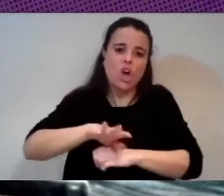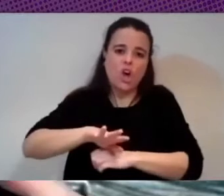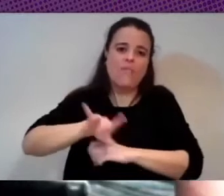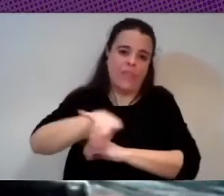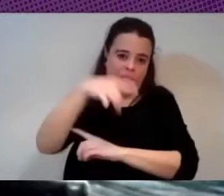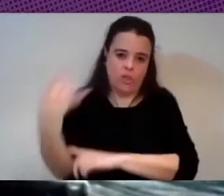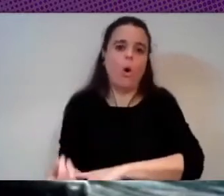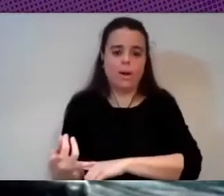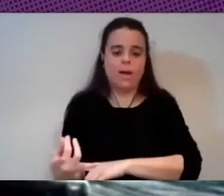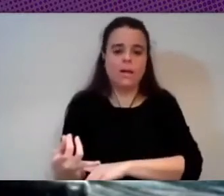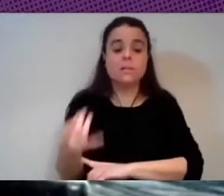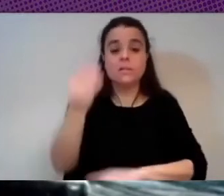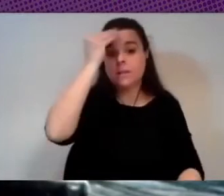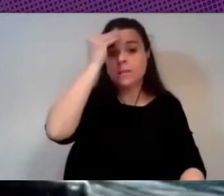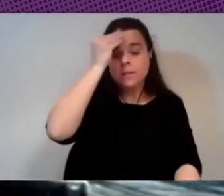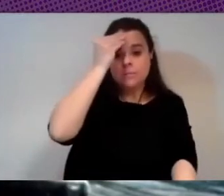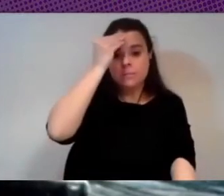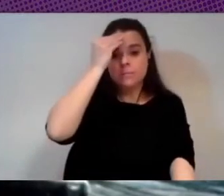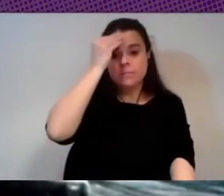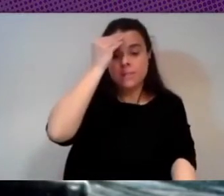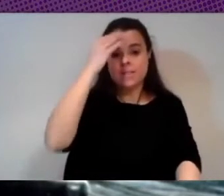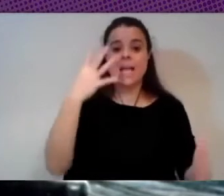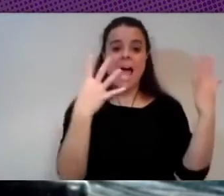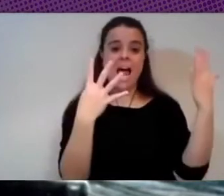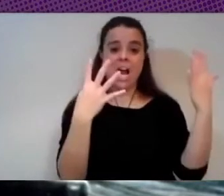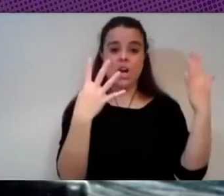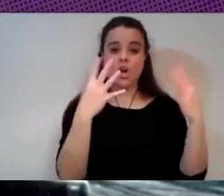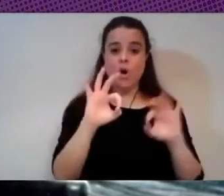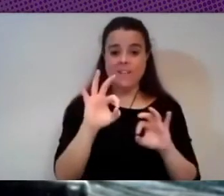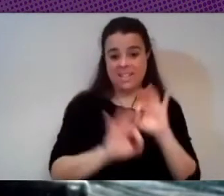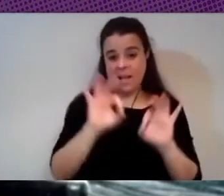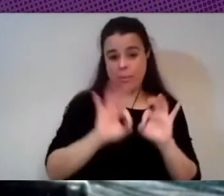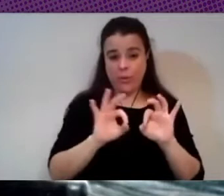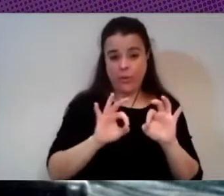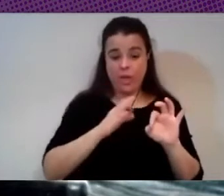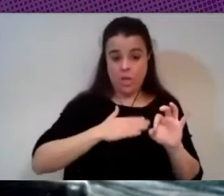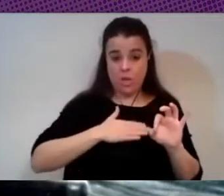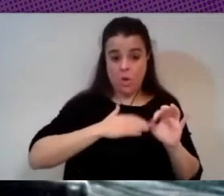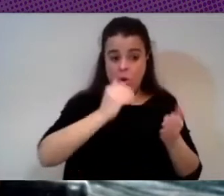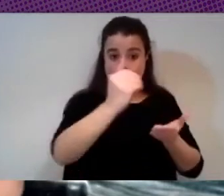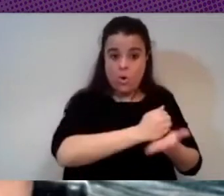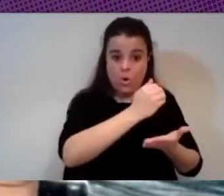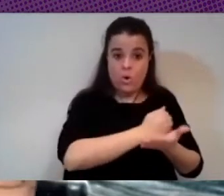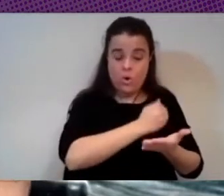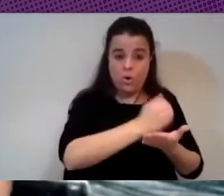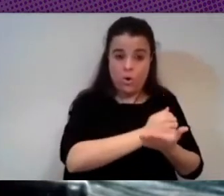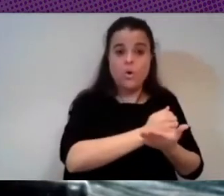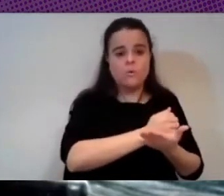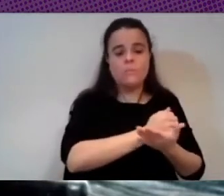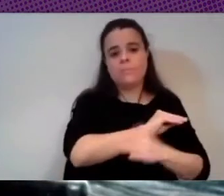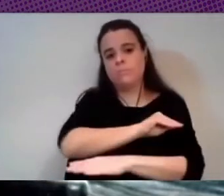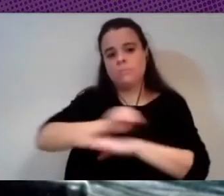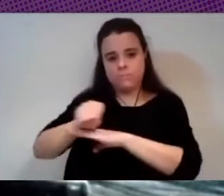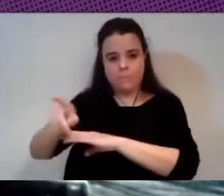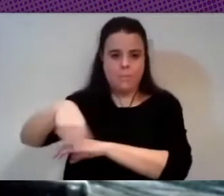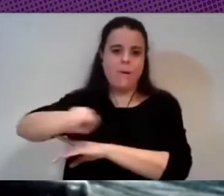ese pequeño 90% de lo que pudimos recaudar era para para ellos eso me